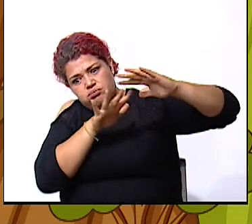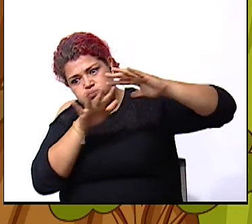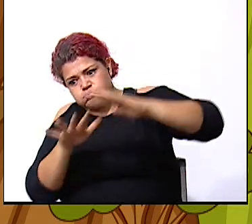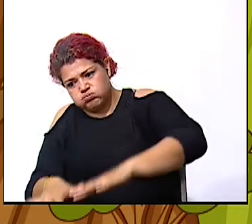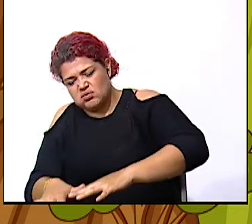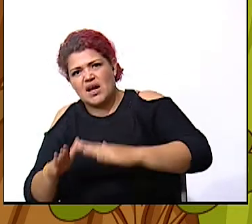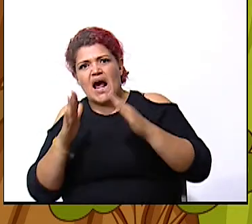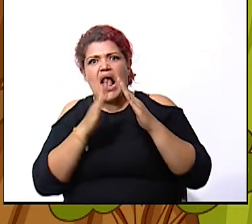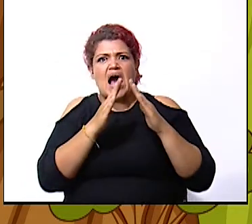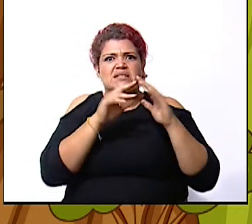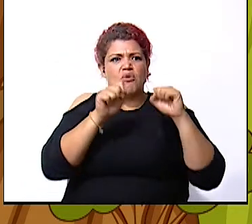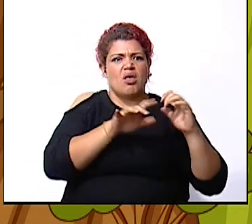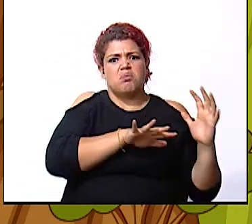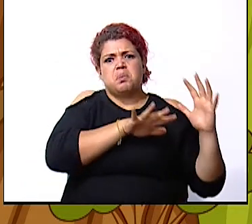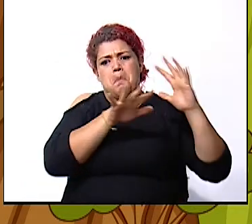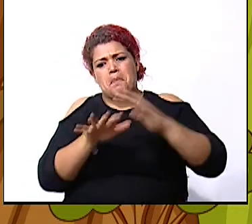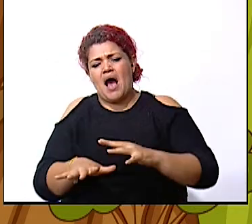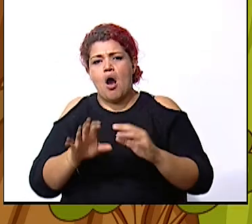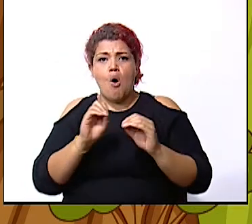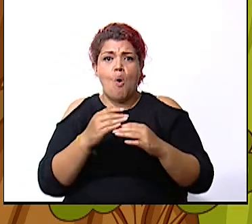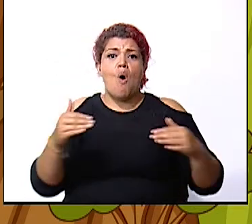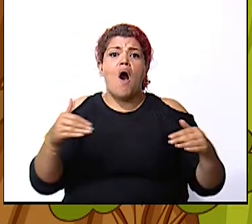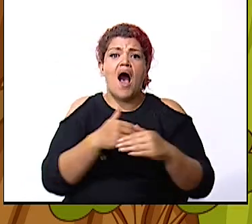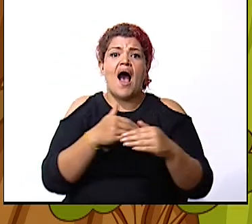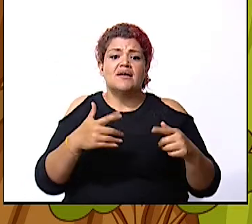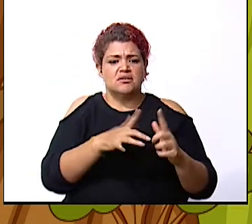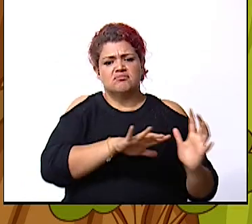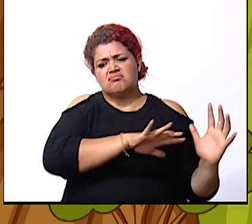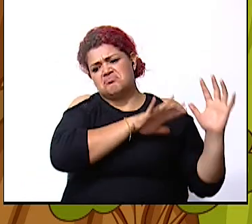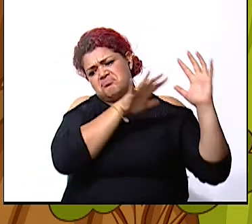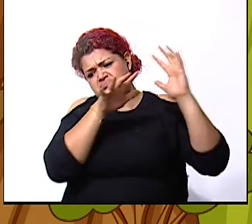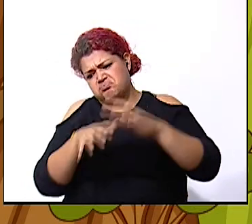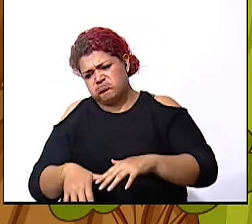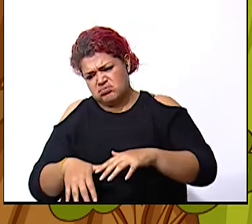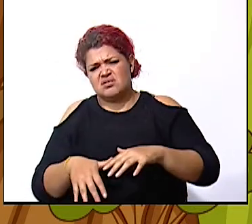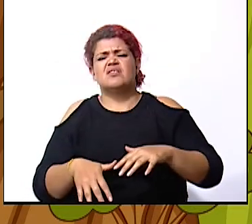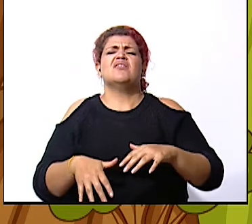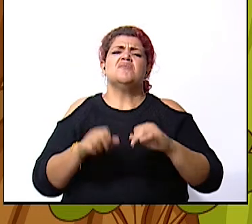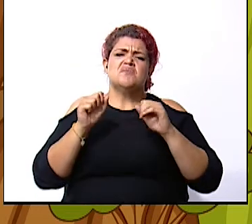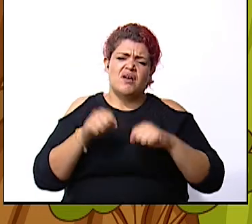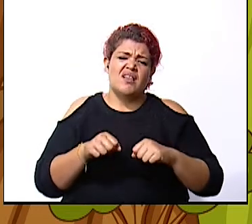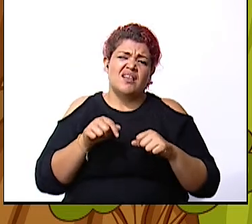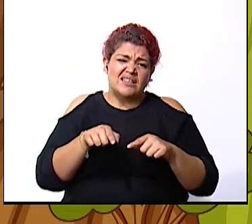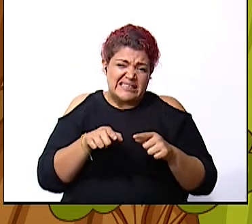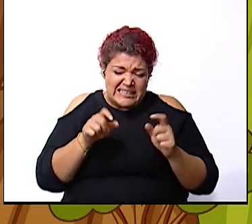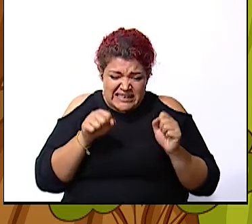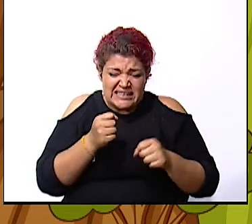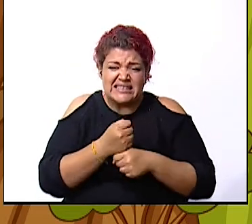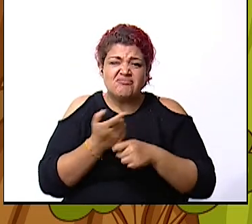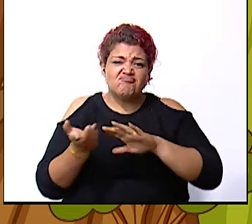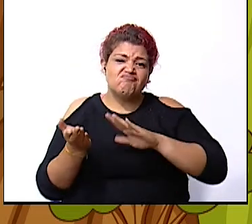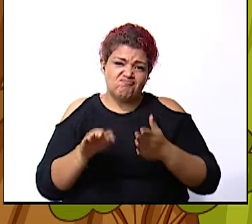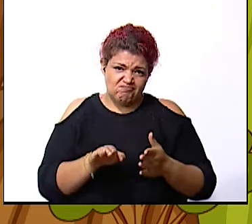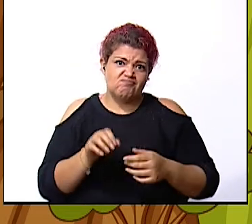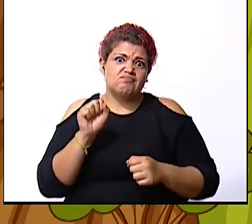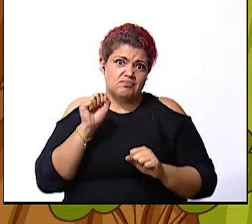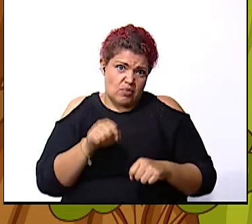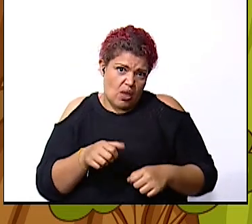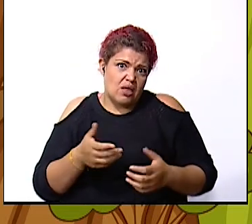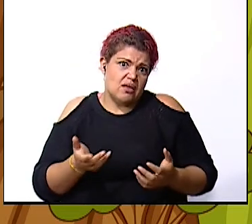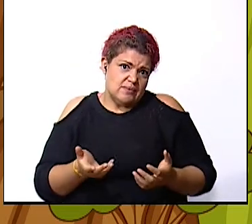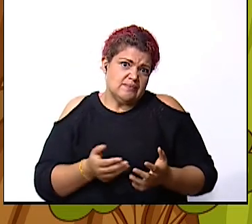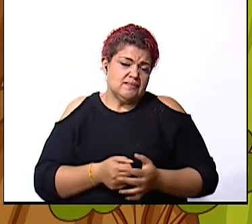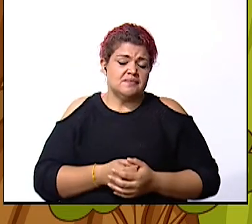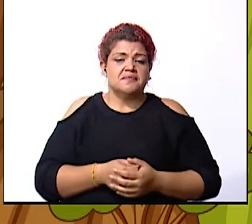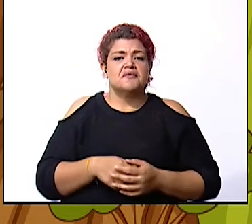una casa o sobre una carretera y lo peor del caso es que podría provocar muertes que les